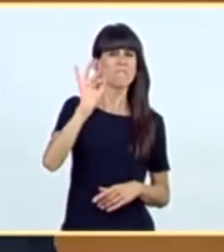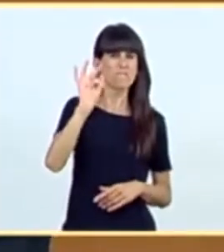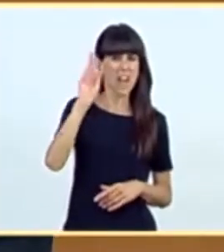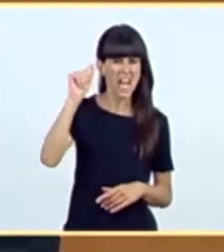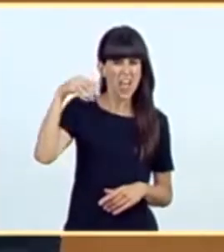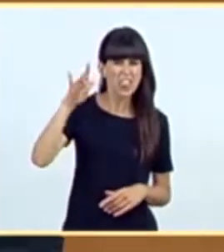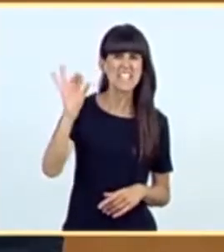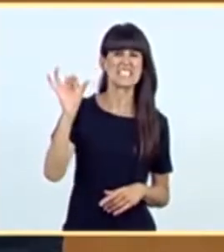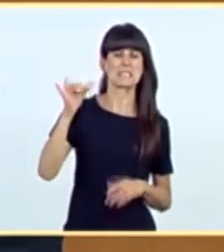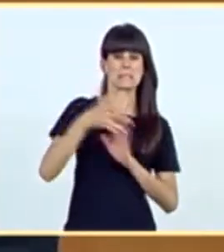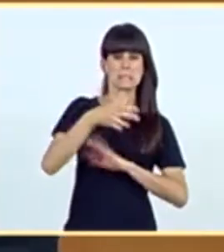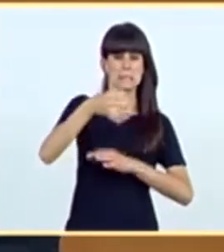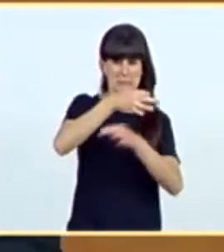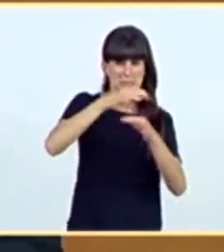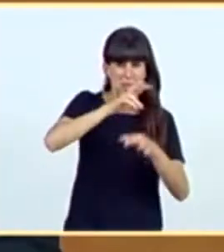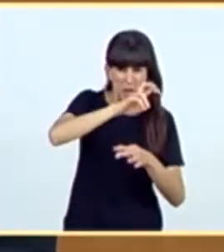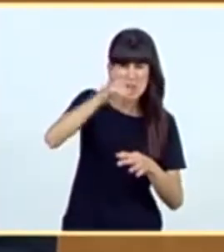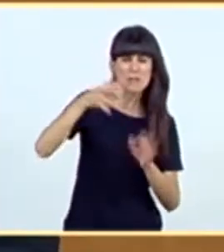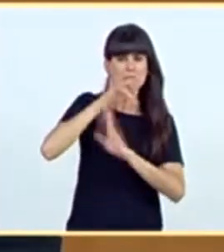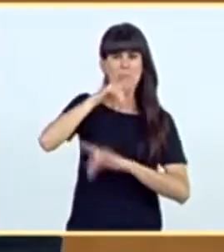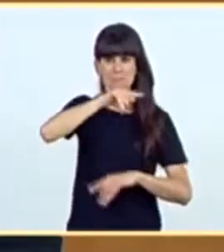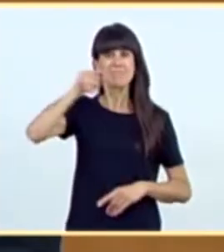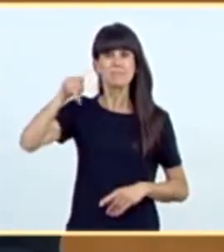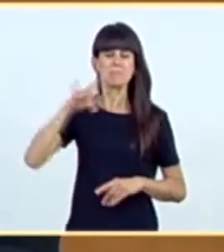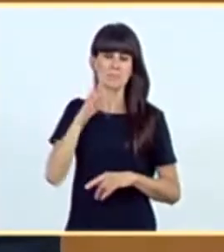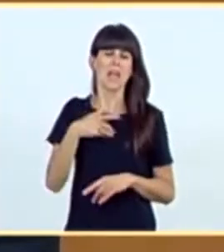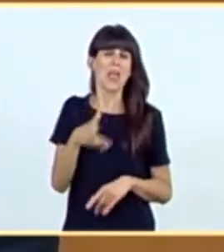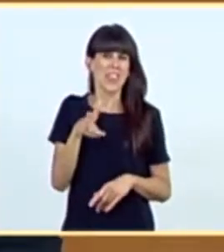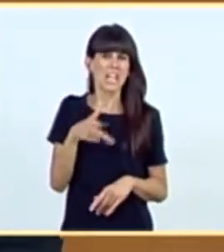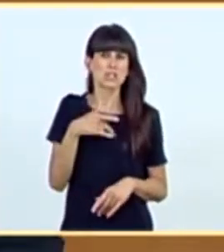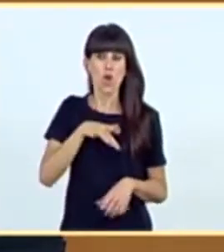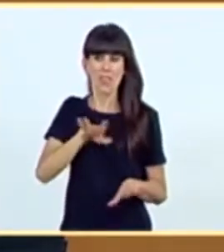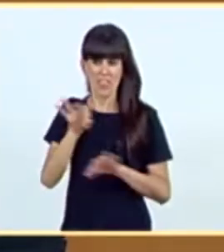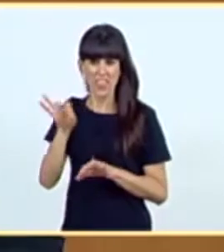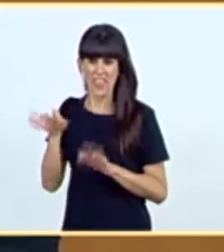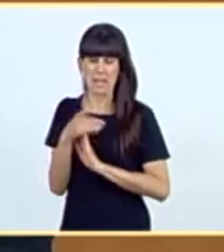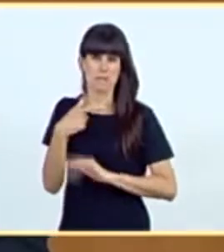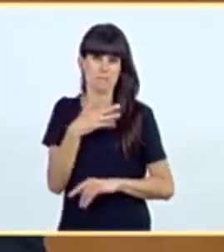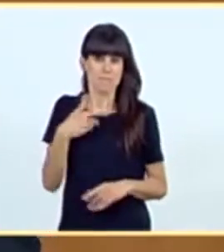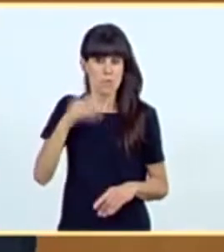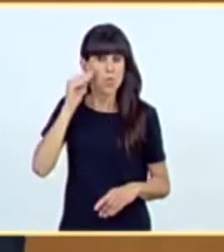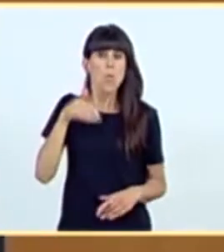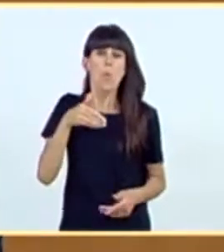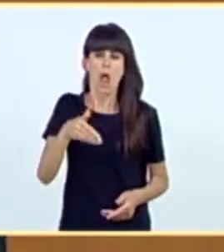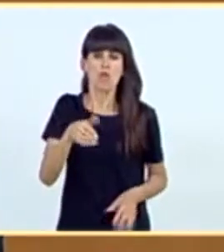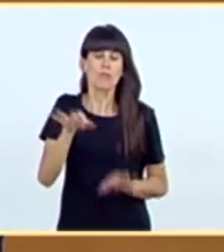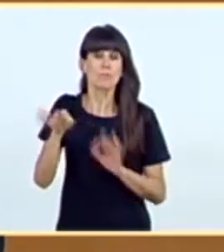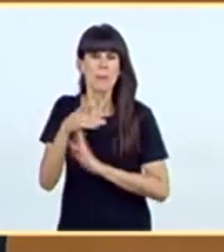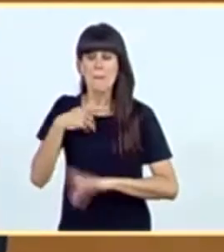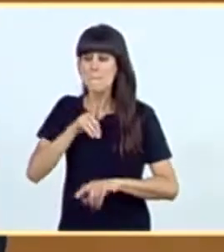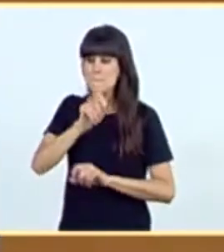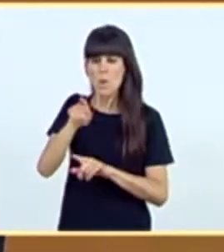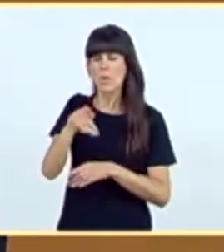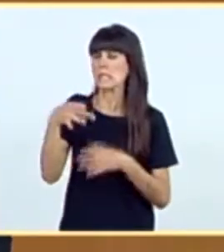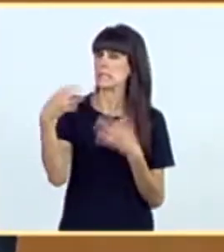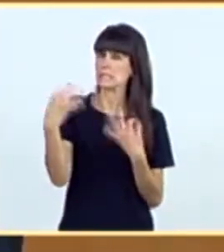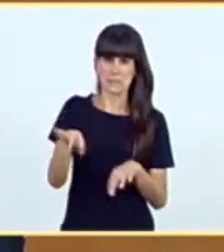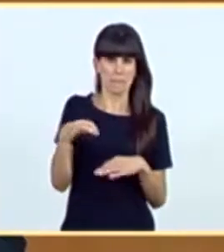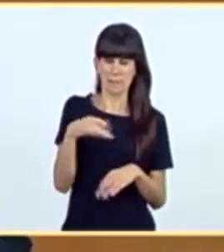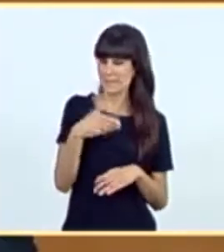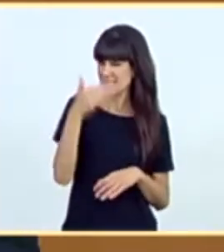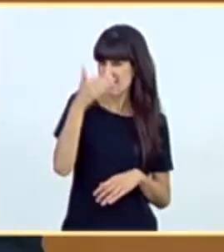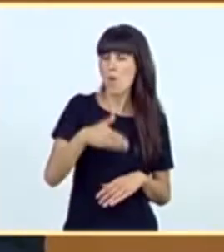naciones sin Estado europeas ejercerán el derecho a decidir cuando así lo consideren oportuno. Nuestra pregunta es simple y sincera.